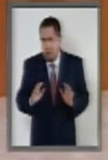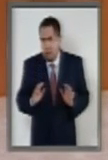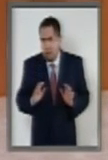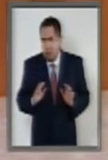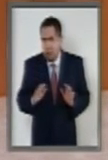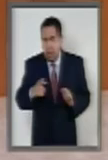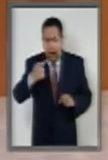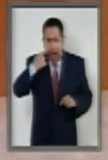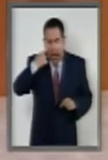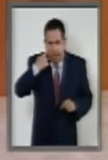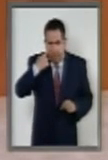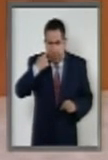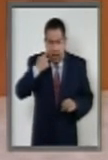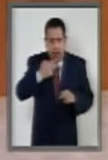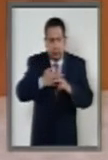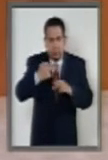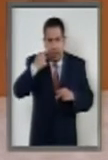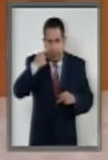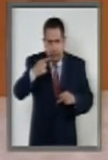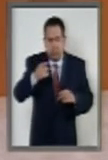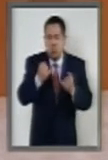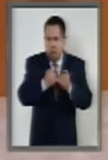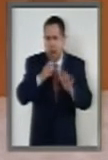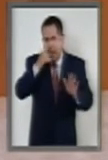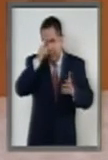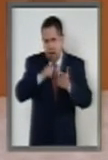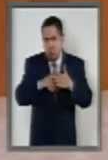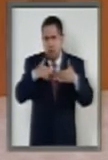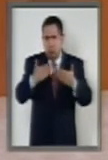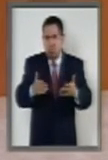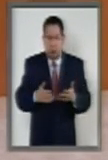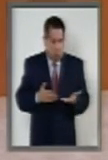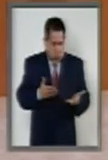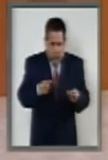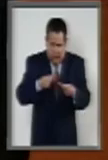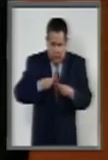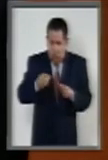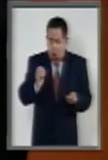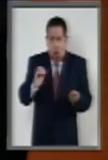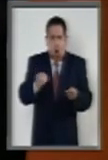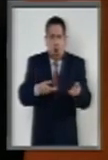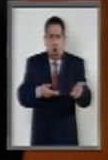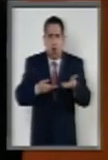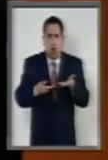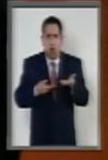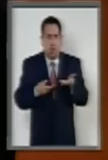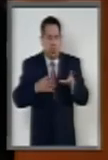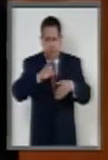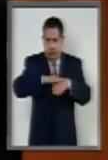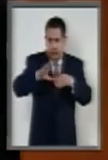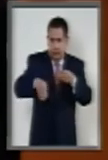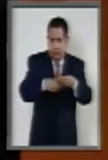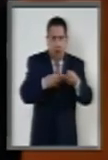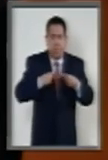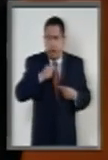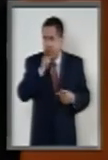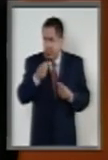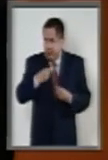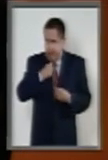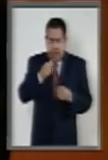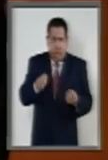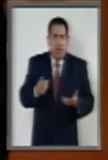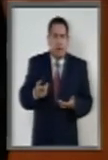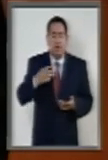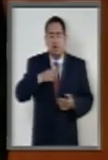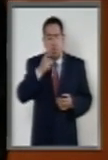yo soy como Santo Tomás, hasta no ver, no creer y no tengo ese dictamen, no nos ha llegado el adendum, al menos a mí, y